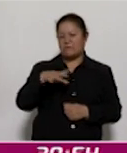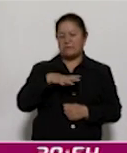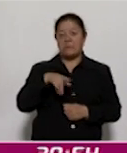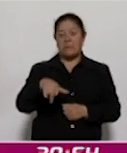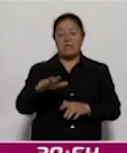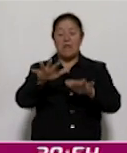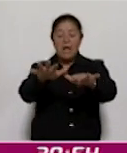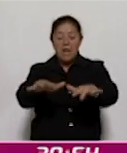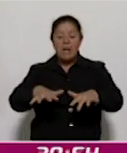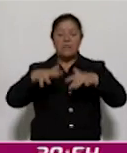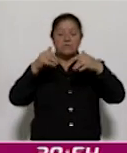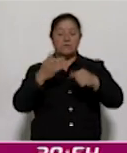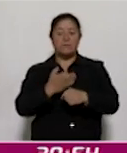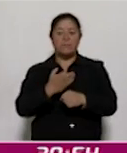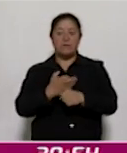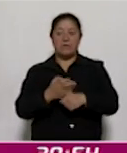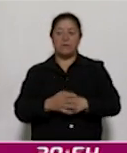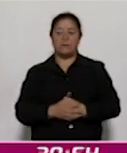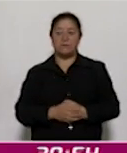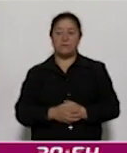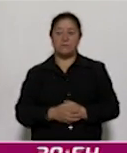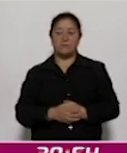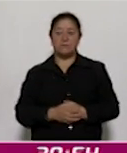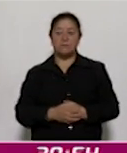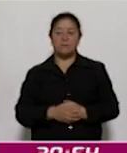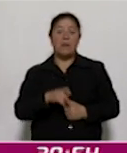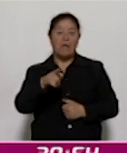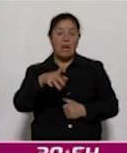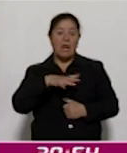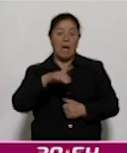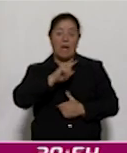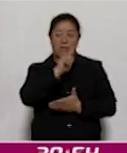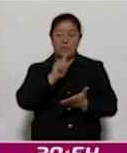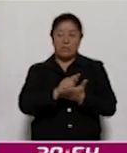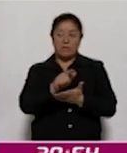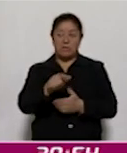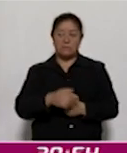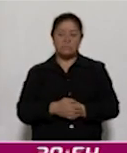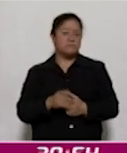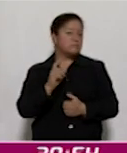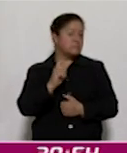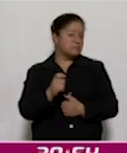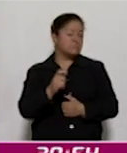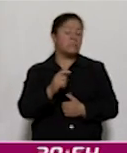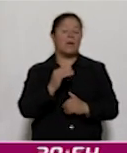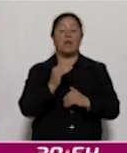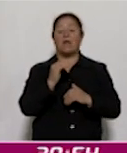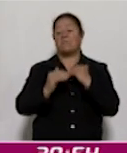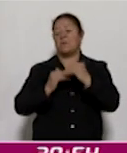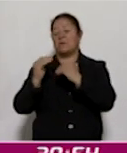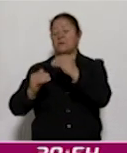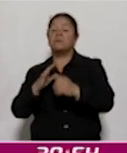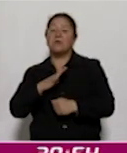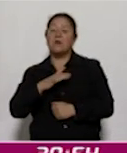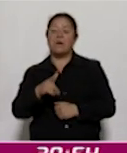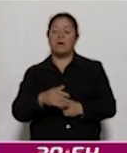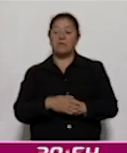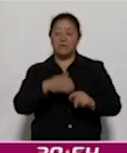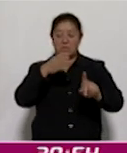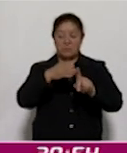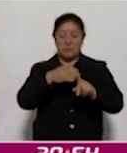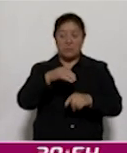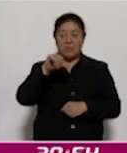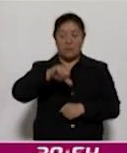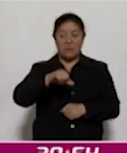asamblea, está en los instrumentos legales, es decir, sí ha habido un progreso en el sentido de que hoy en día